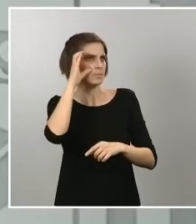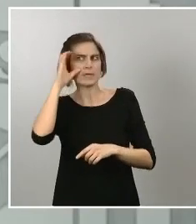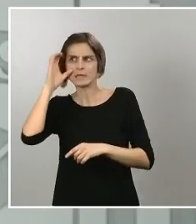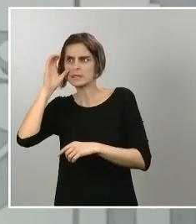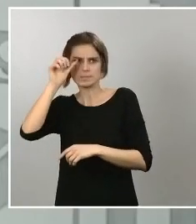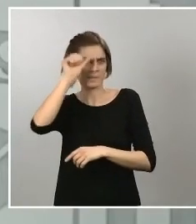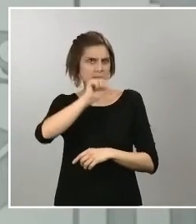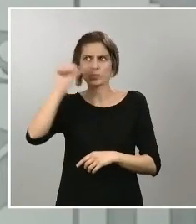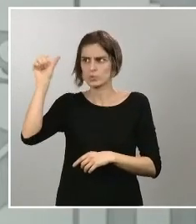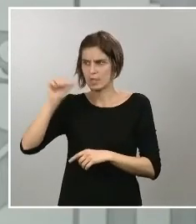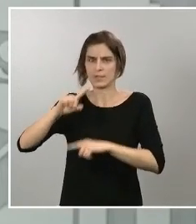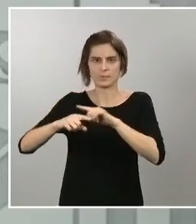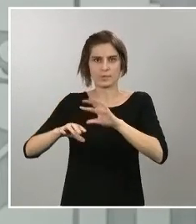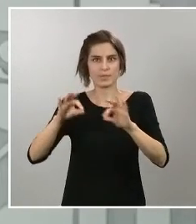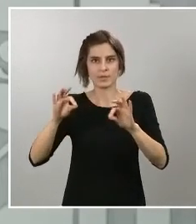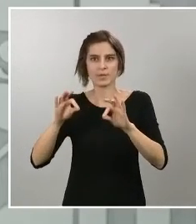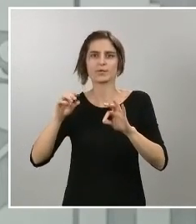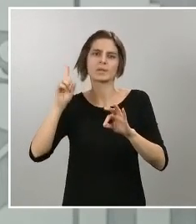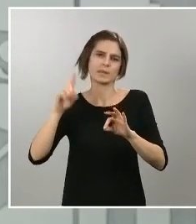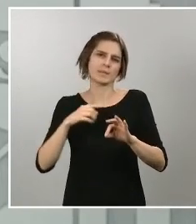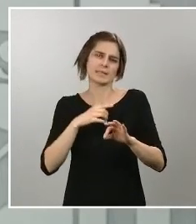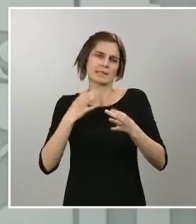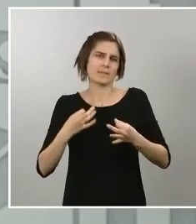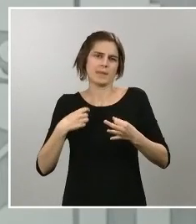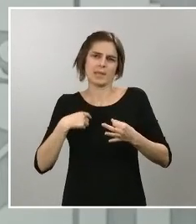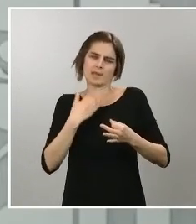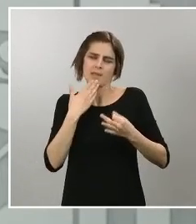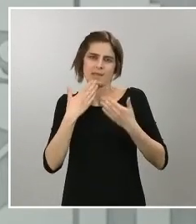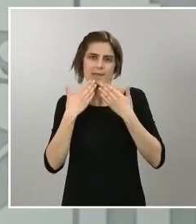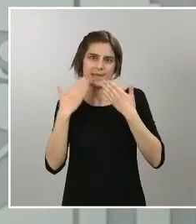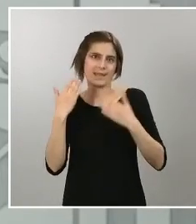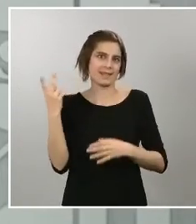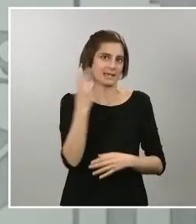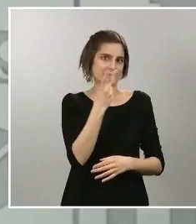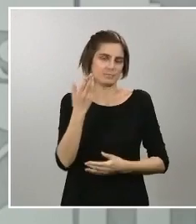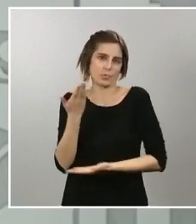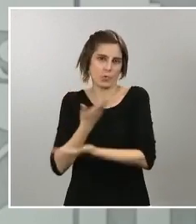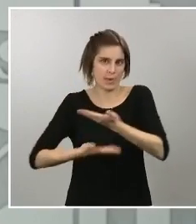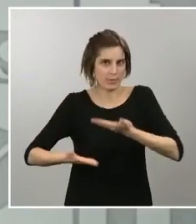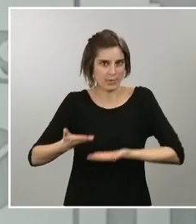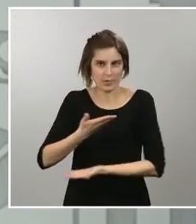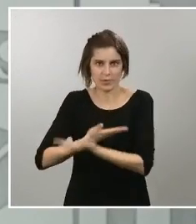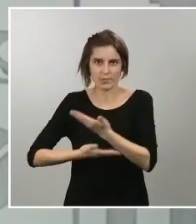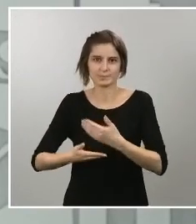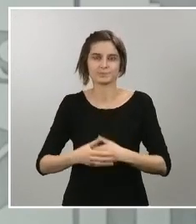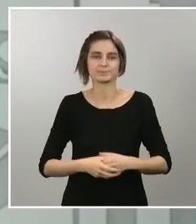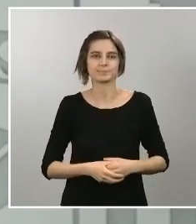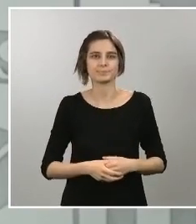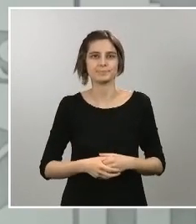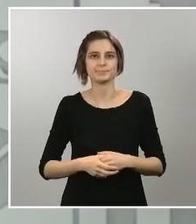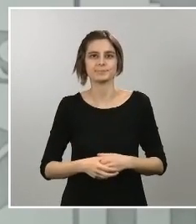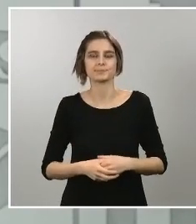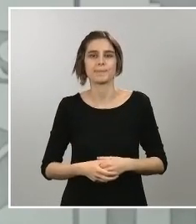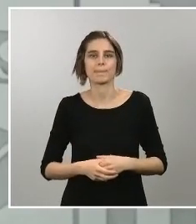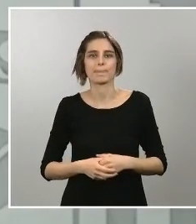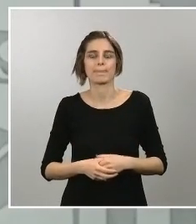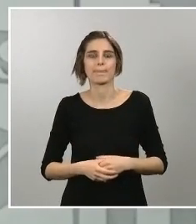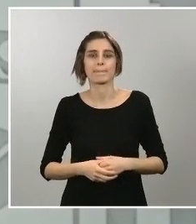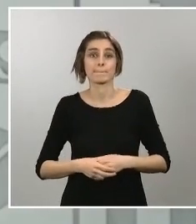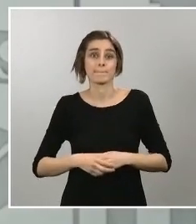colaboración. Es imprescindible reducir el número de nuevos infectados y ello se consigue